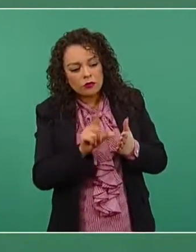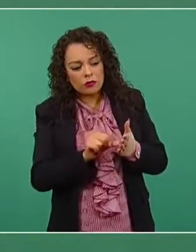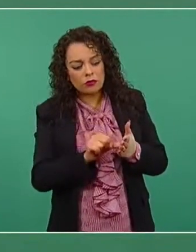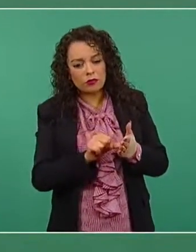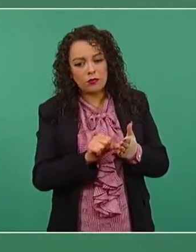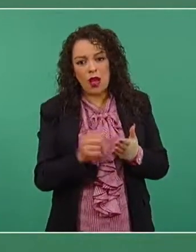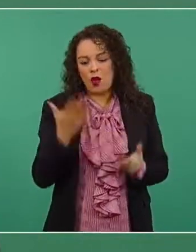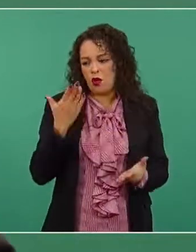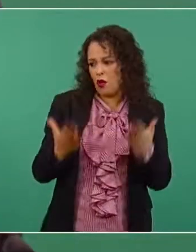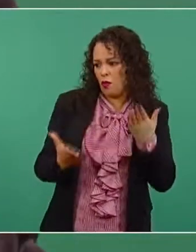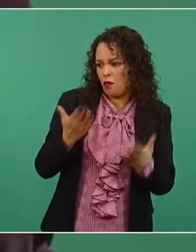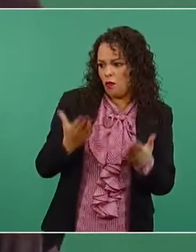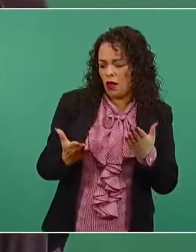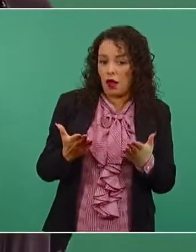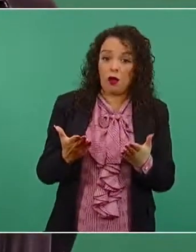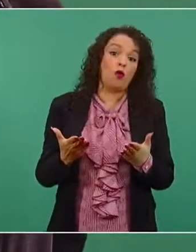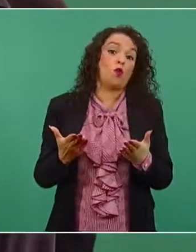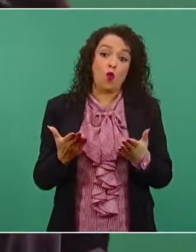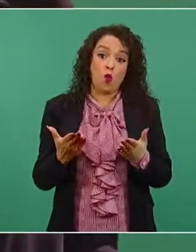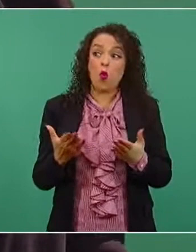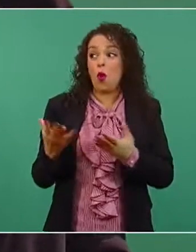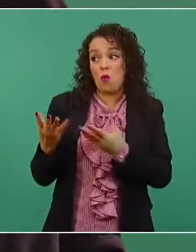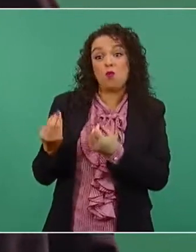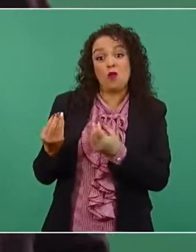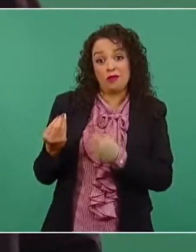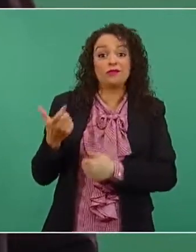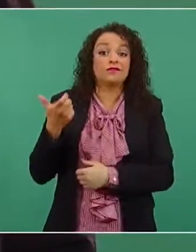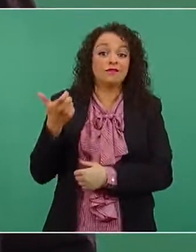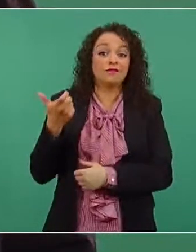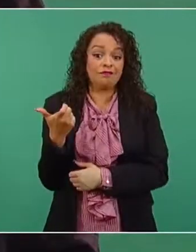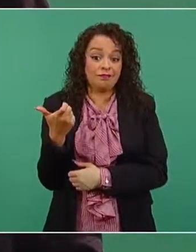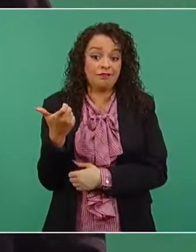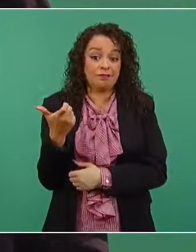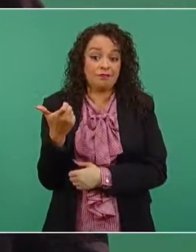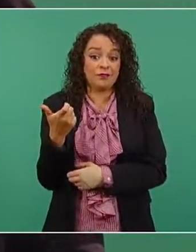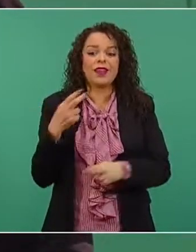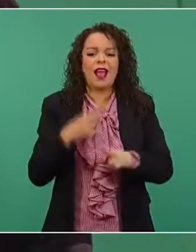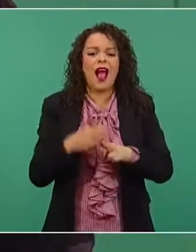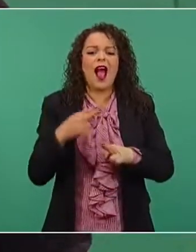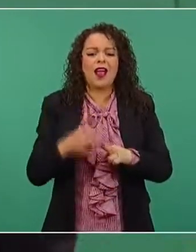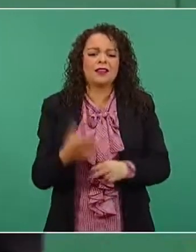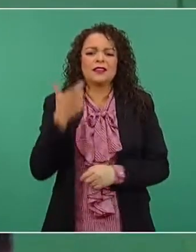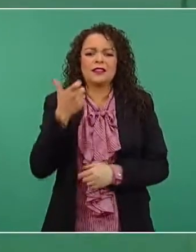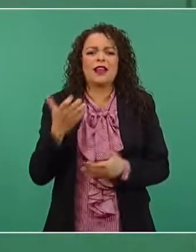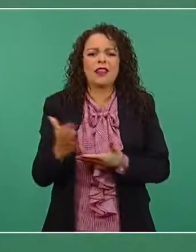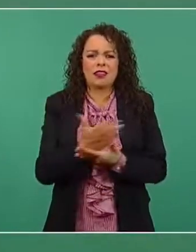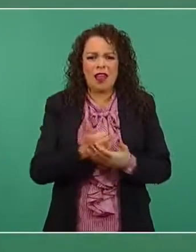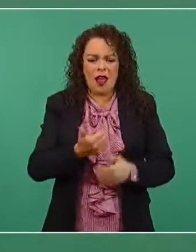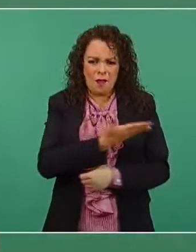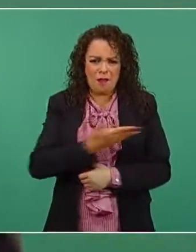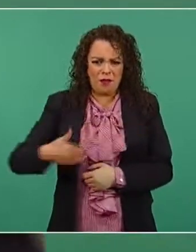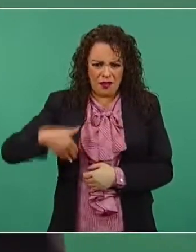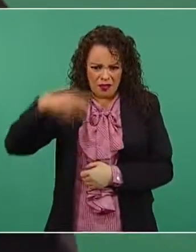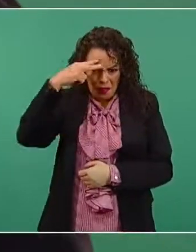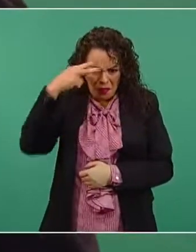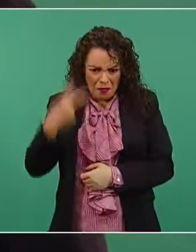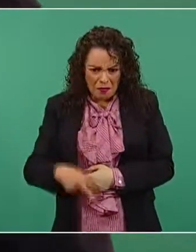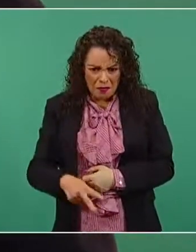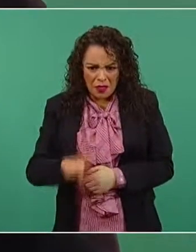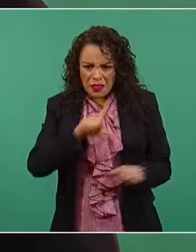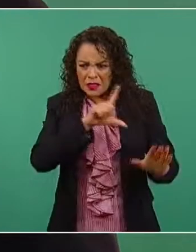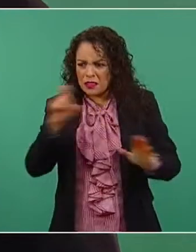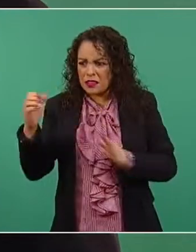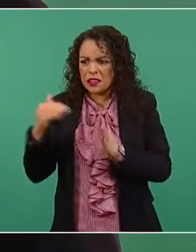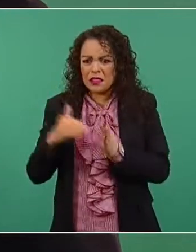el salario mínimo, incluso hasta lo que gana el presidente de México, porque 700 mil son como